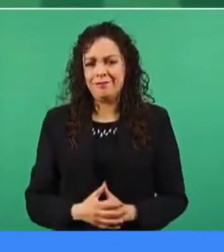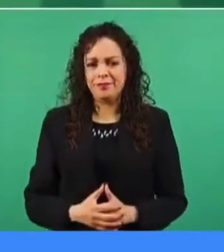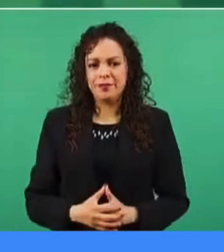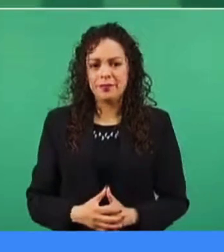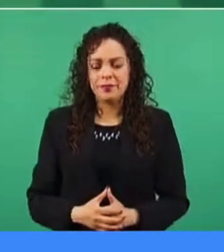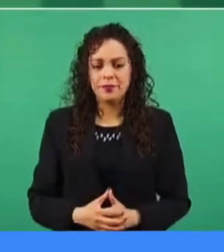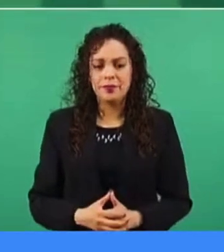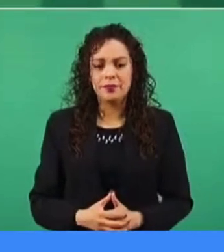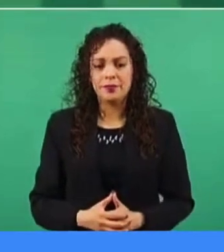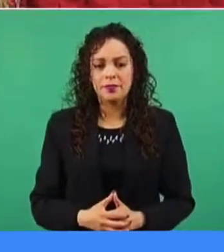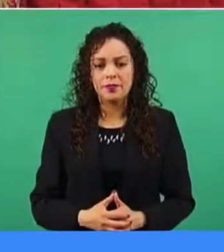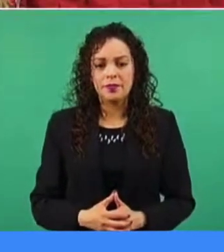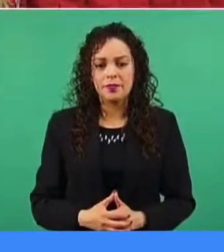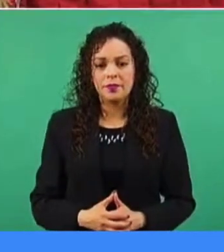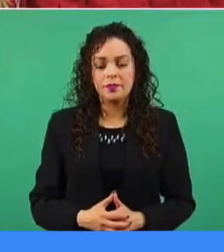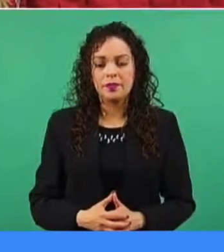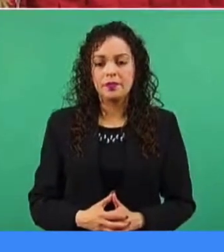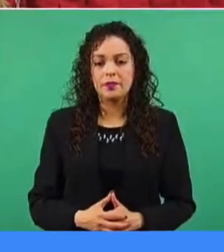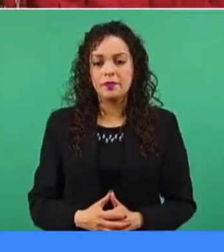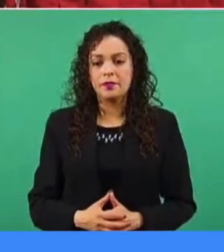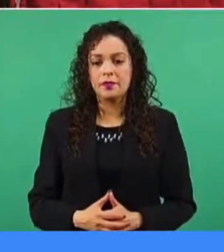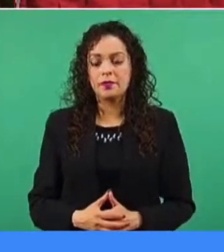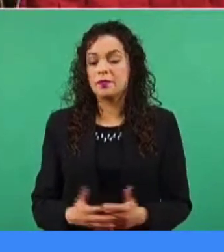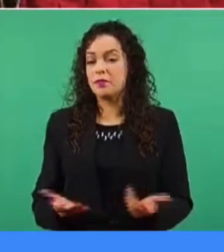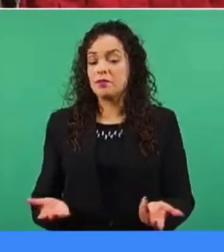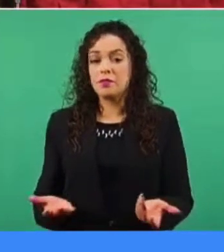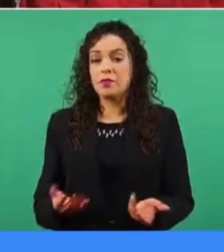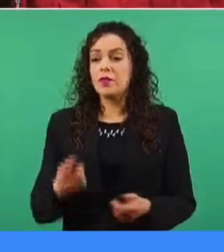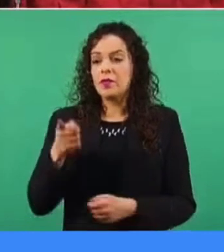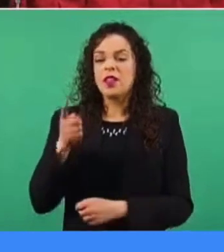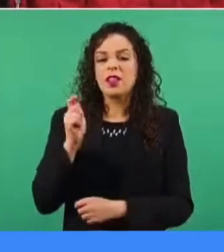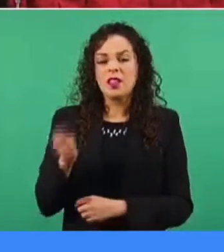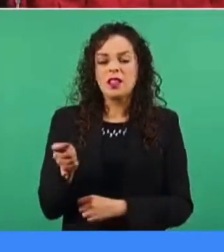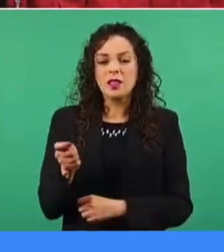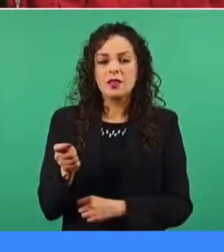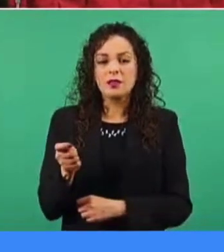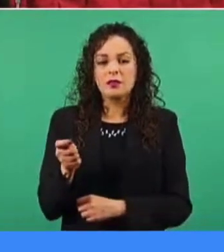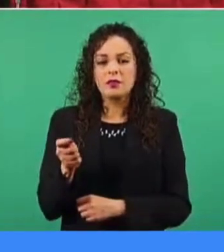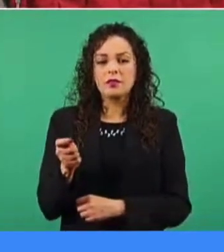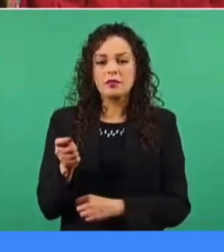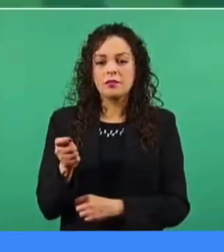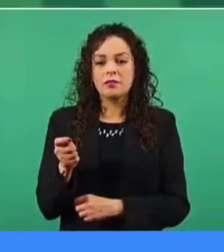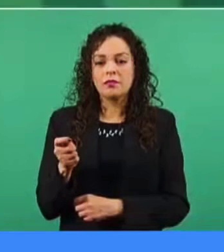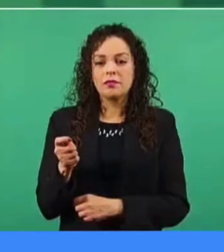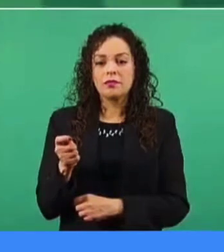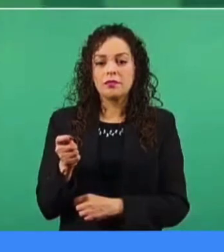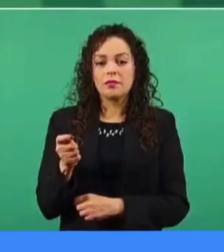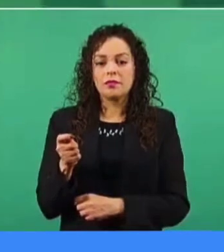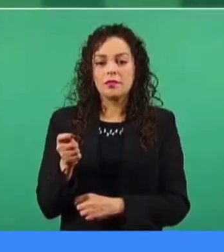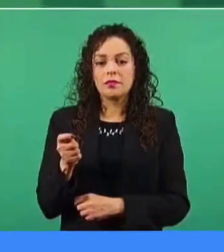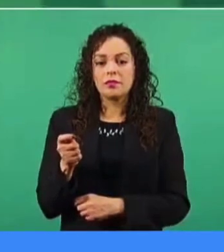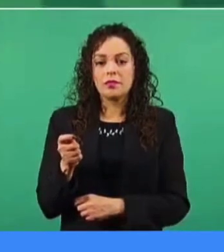su necesidad,